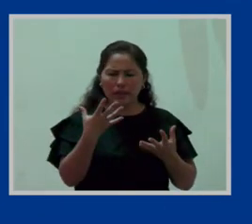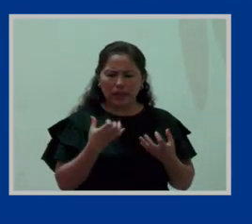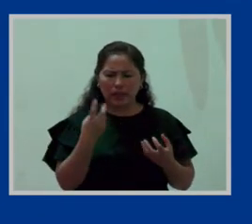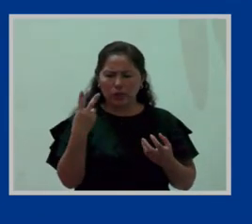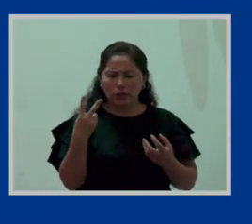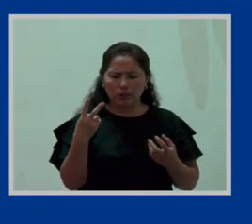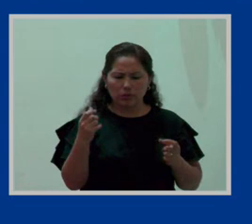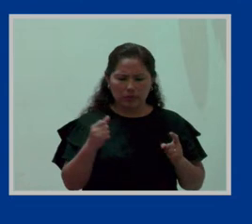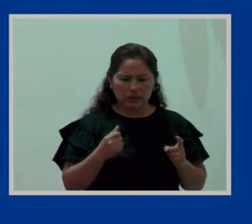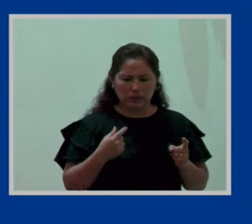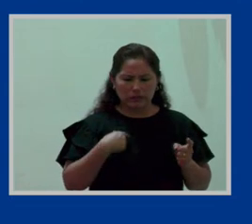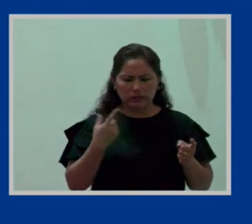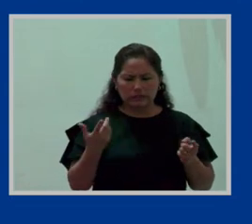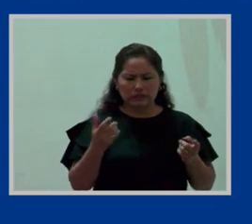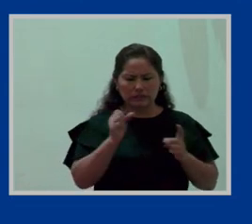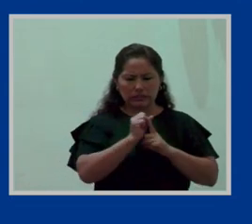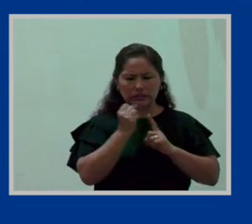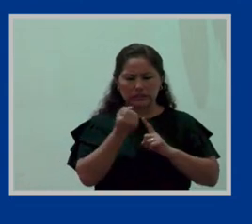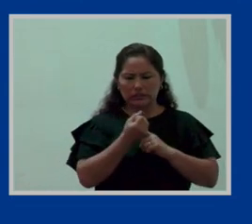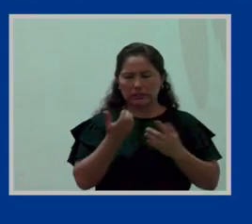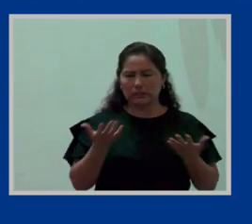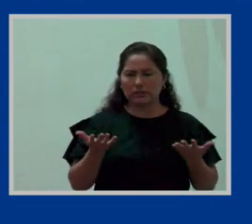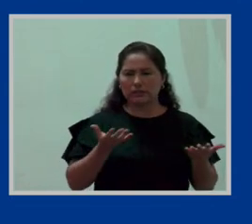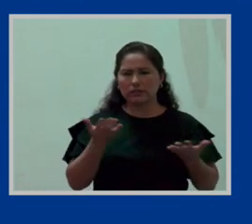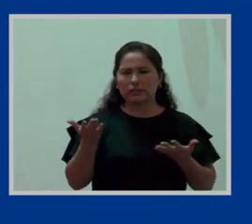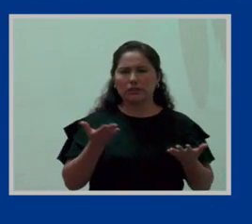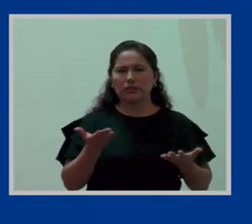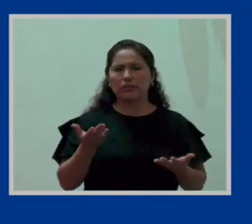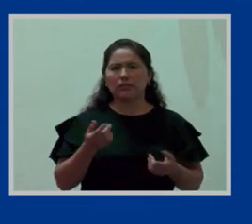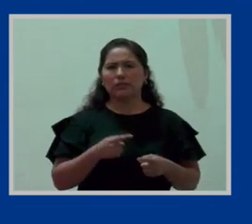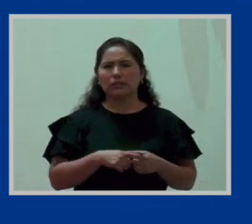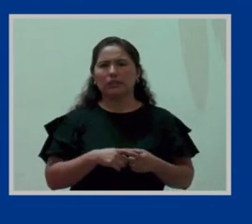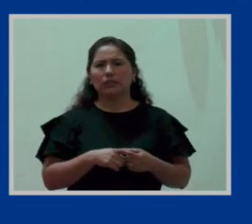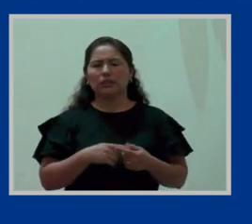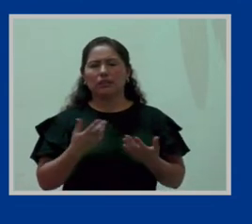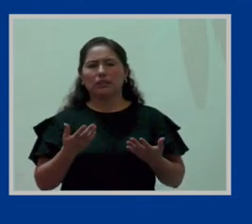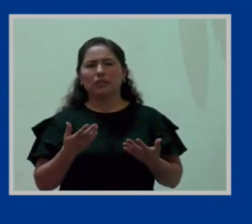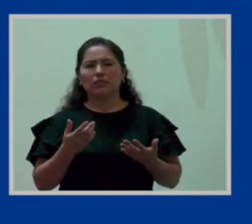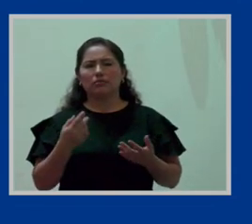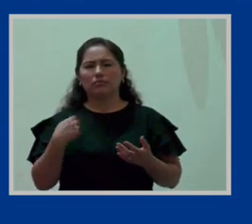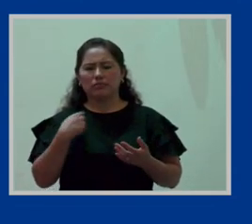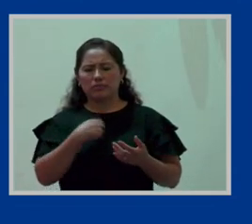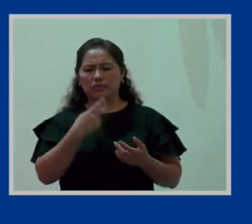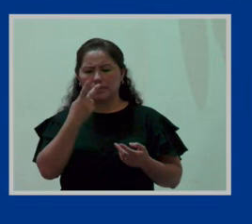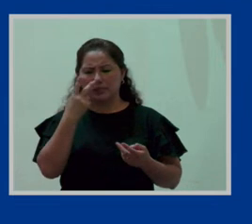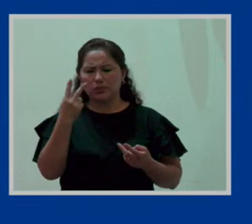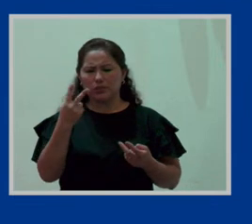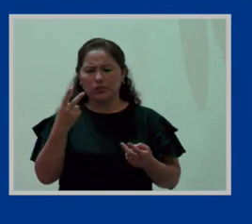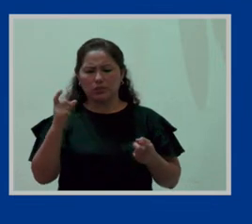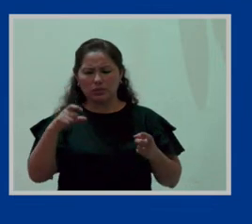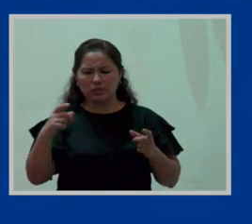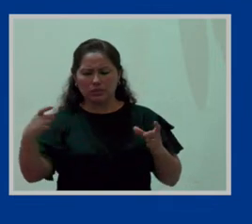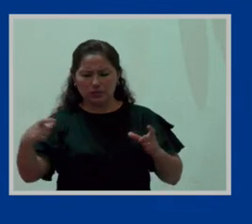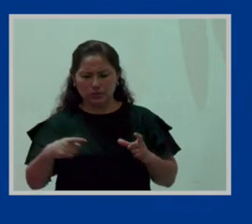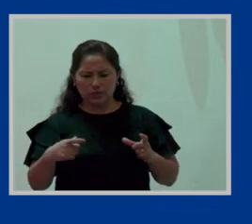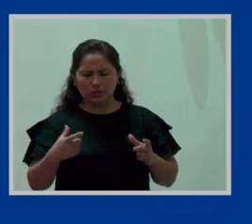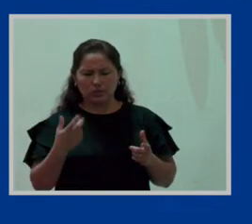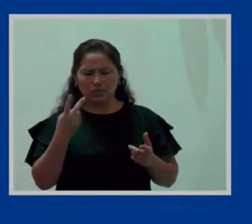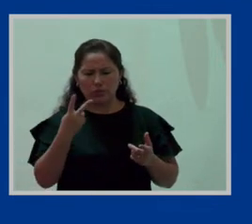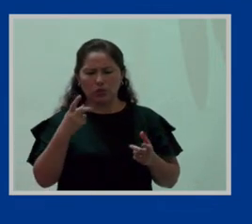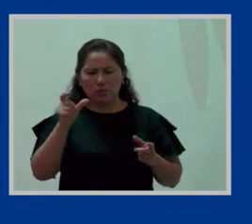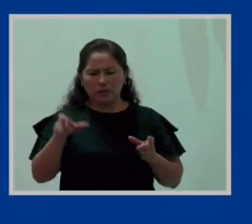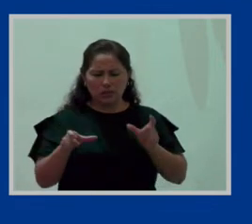entonces, es una situación que mejor hay que contemplar el mínimo de dos, porque más allá de dos,